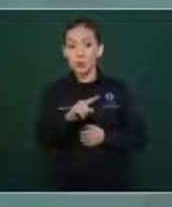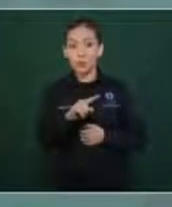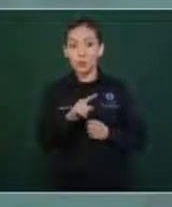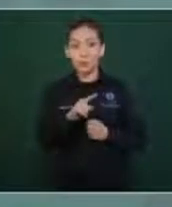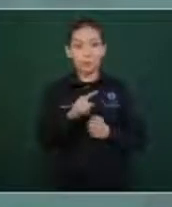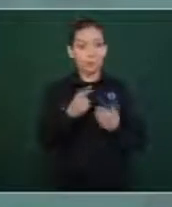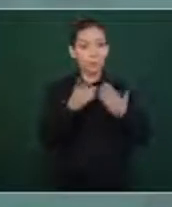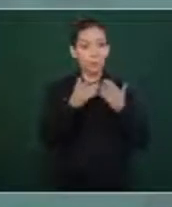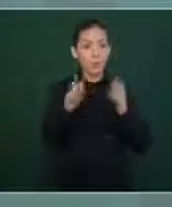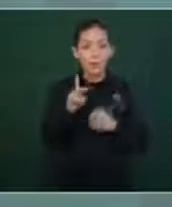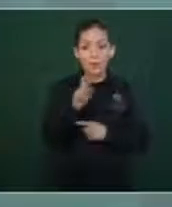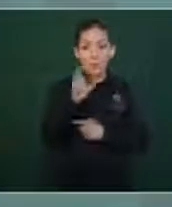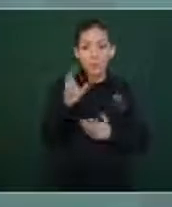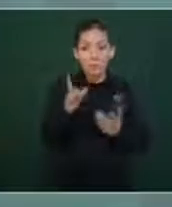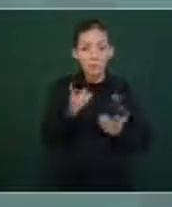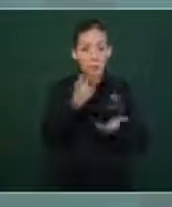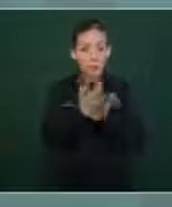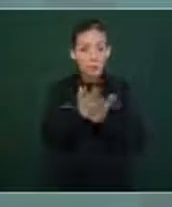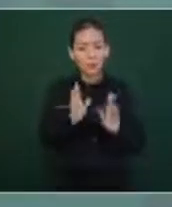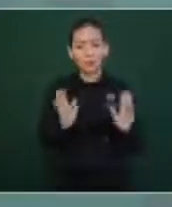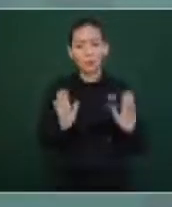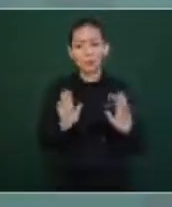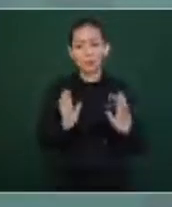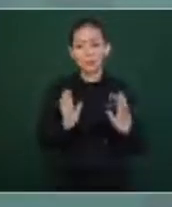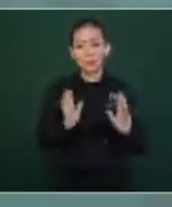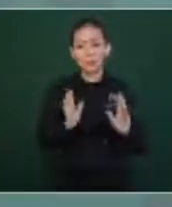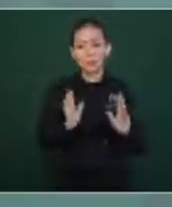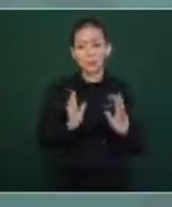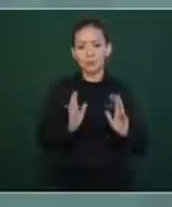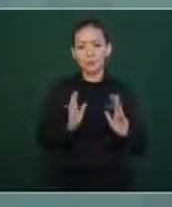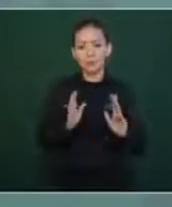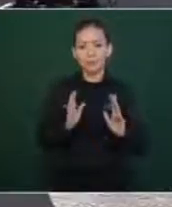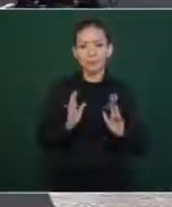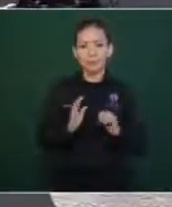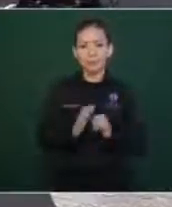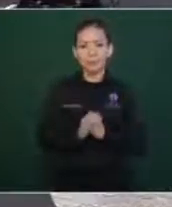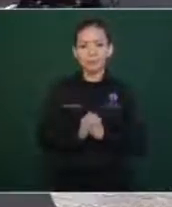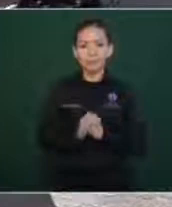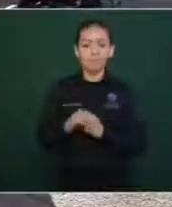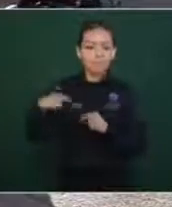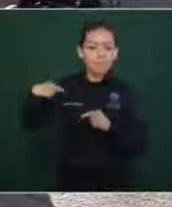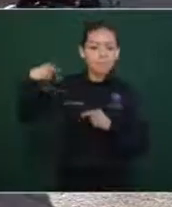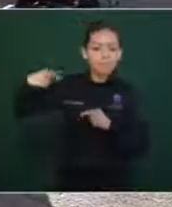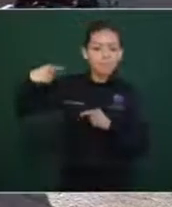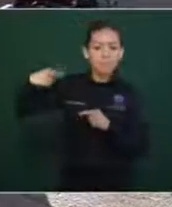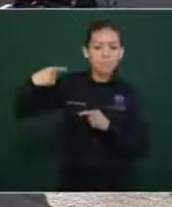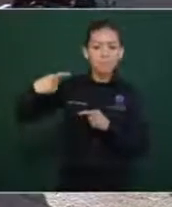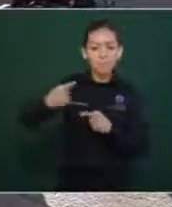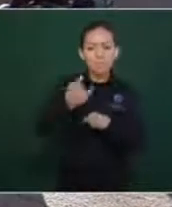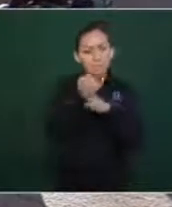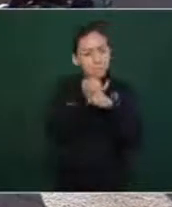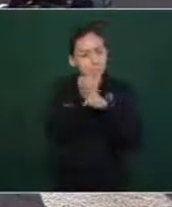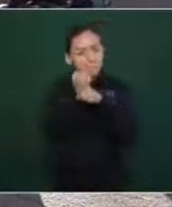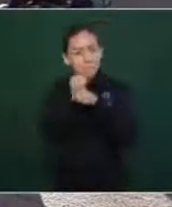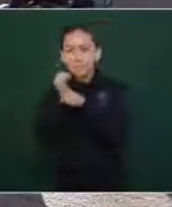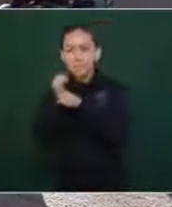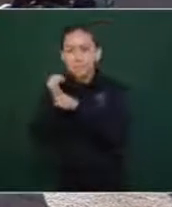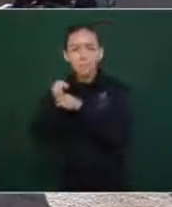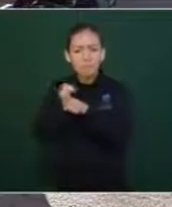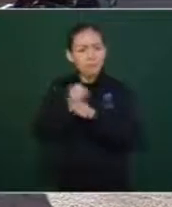sino todo lo que investigan, que